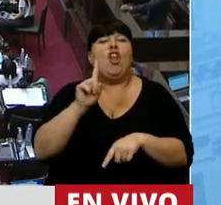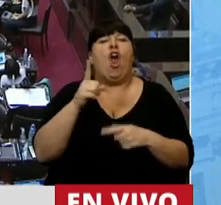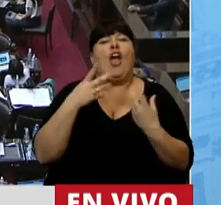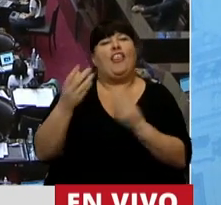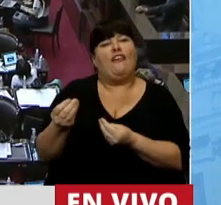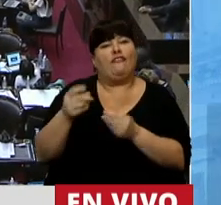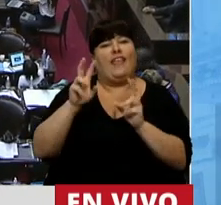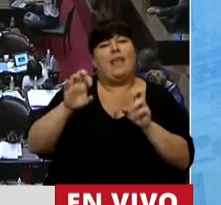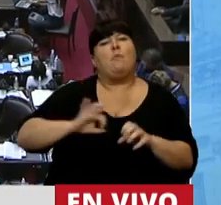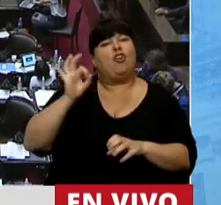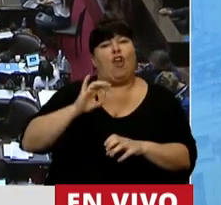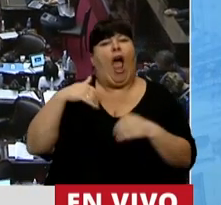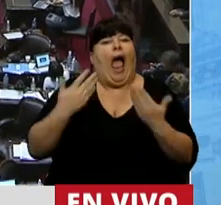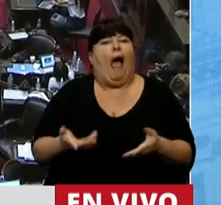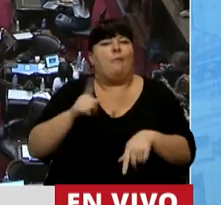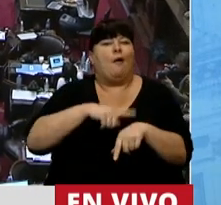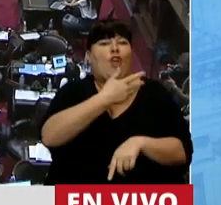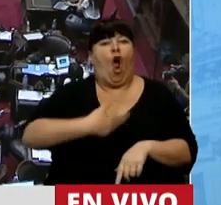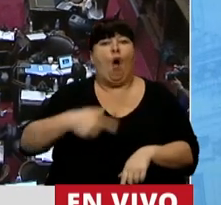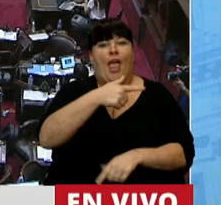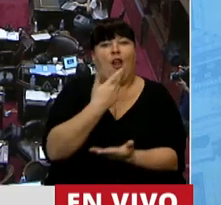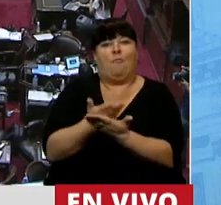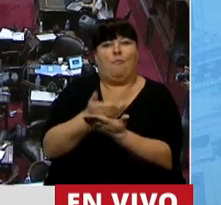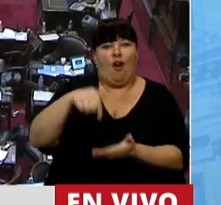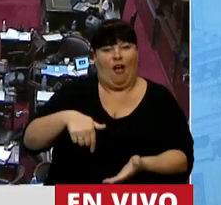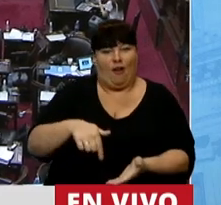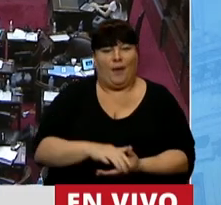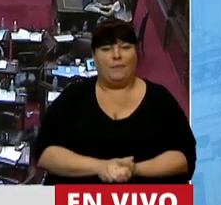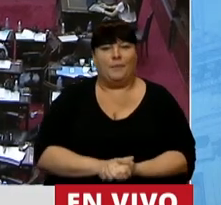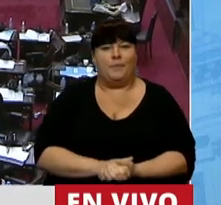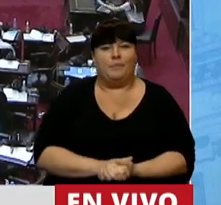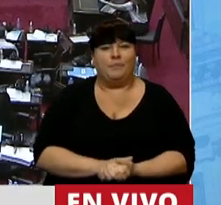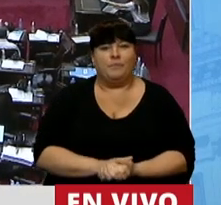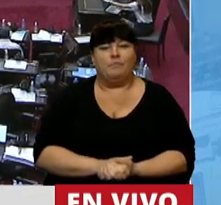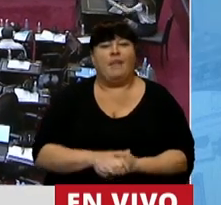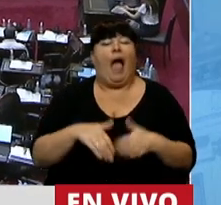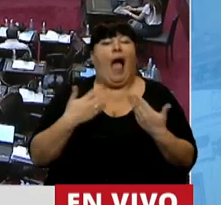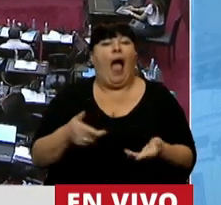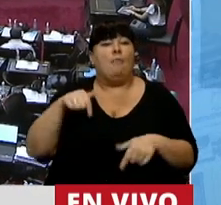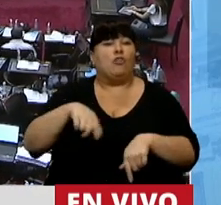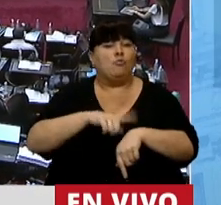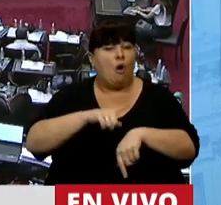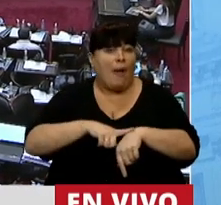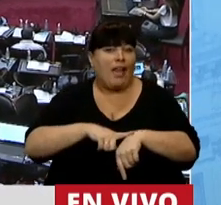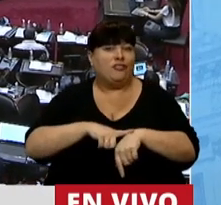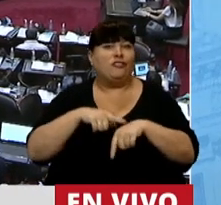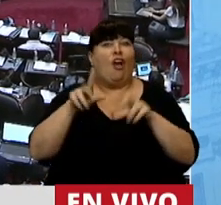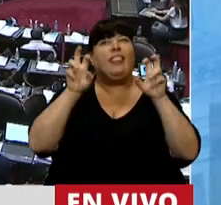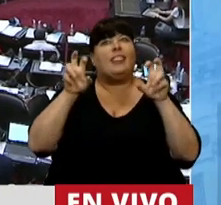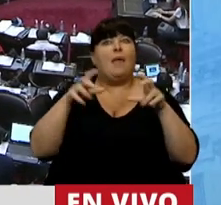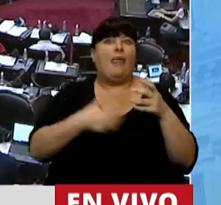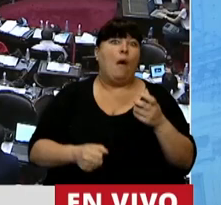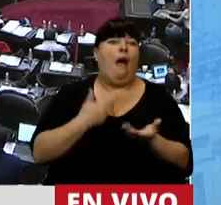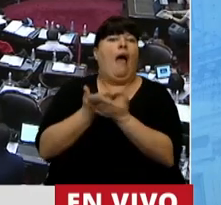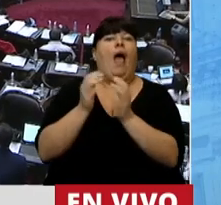defienden la causa durante años, sino en el oportunismo del gobierno que lo plantea, básicamente. Este, utilizando en este momento esta causa para